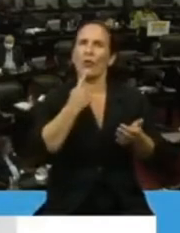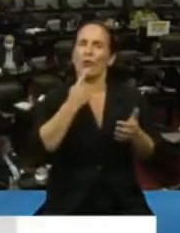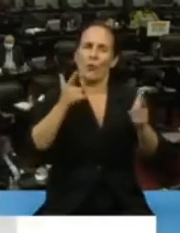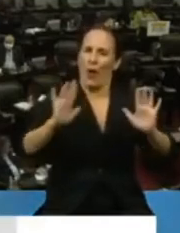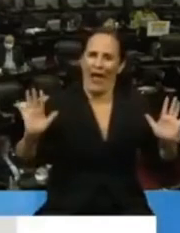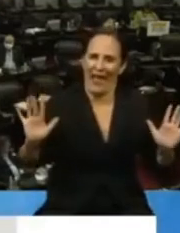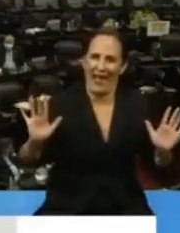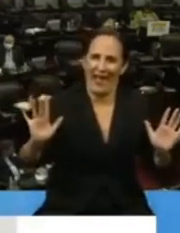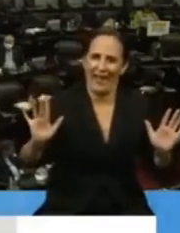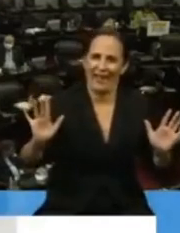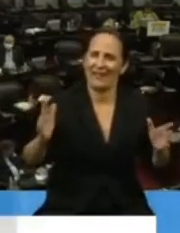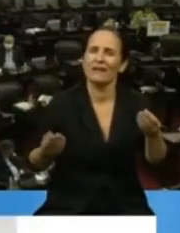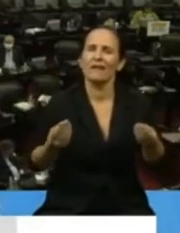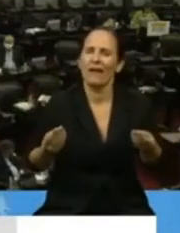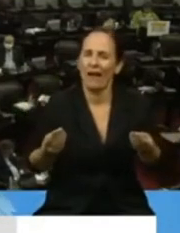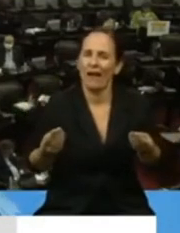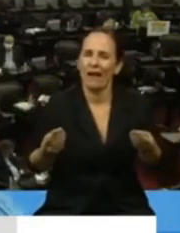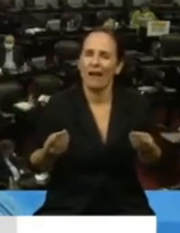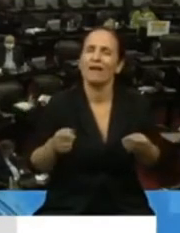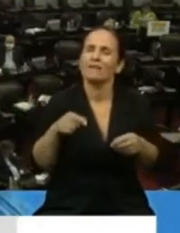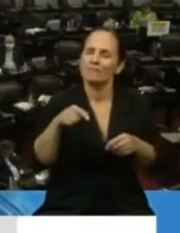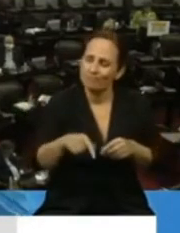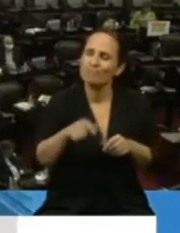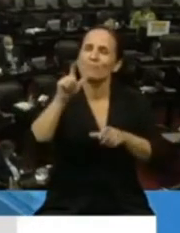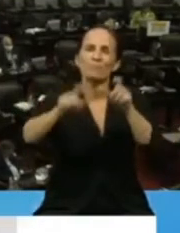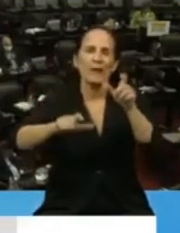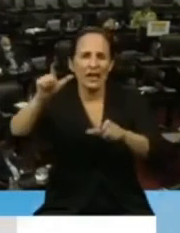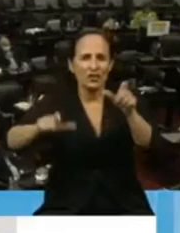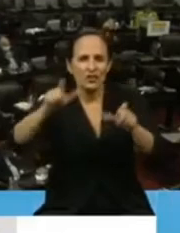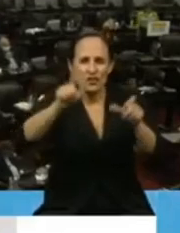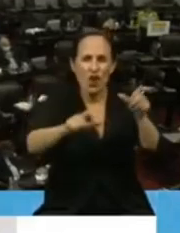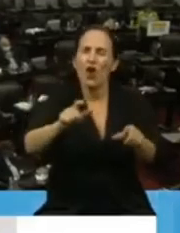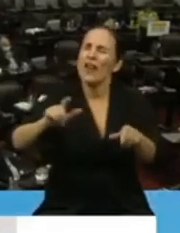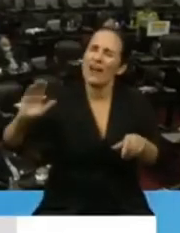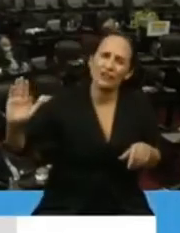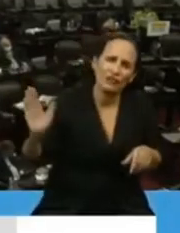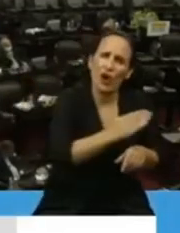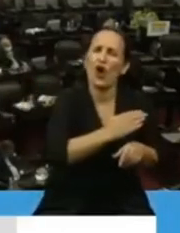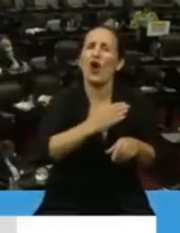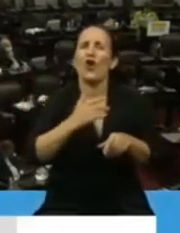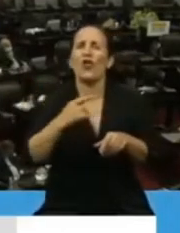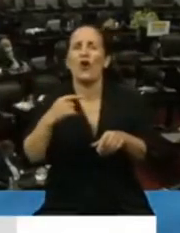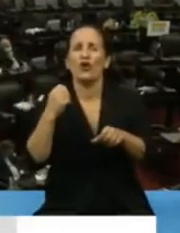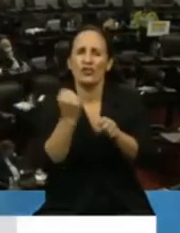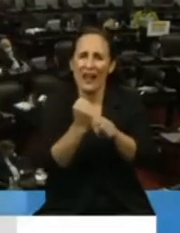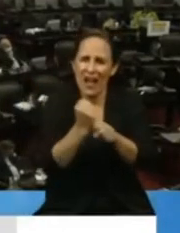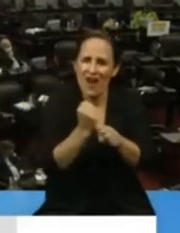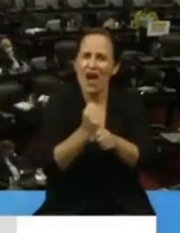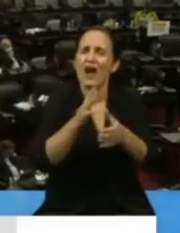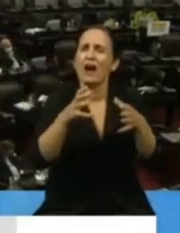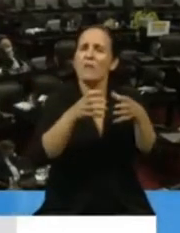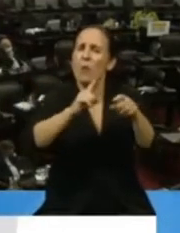de todos los que hacemos, trabajamos políticamente